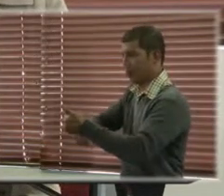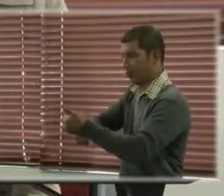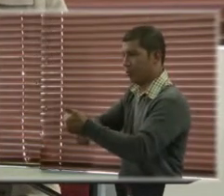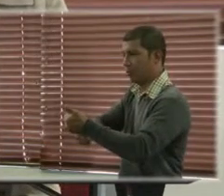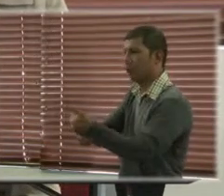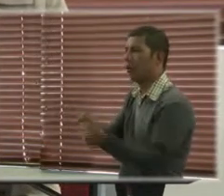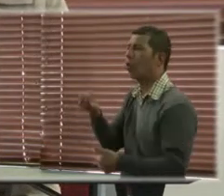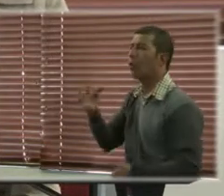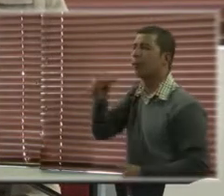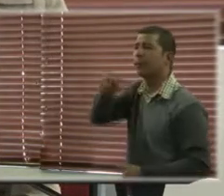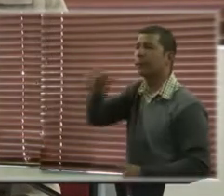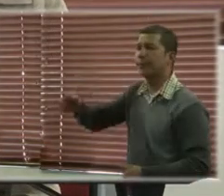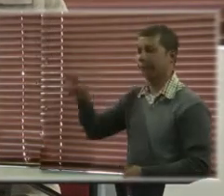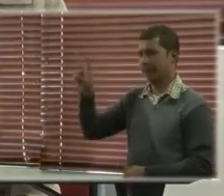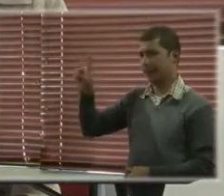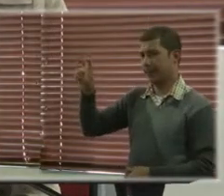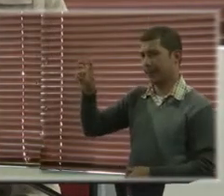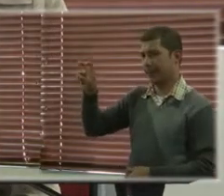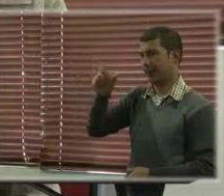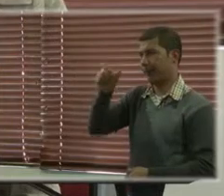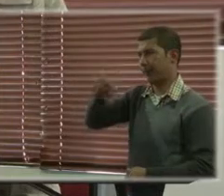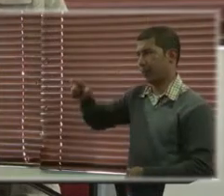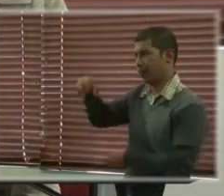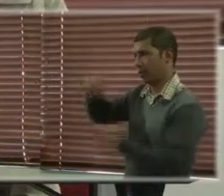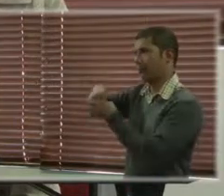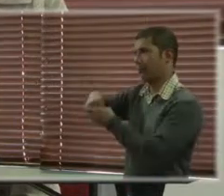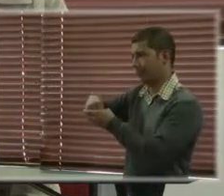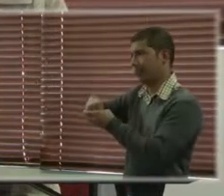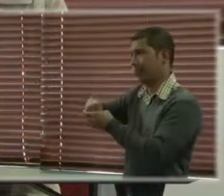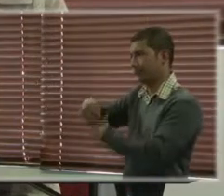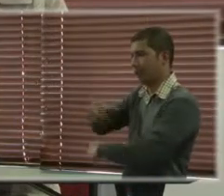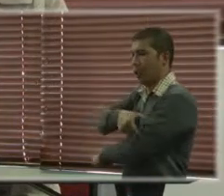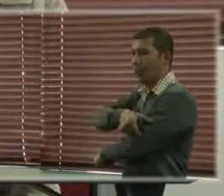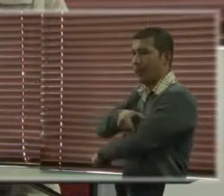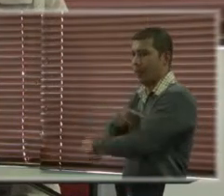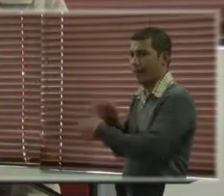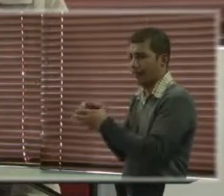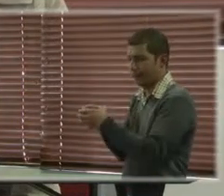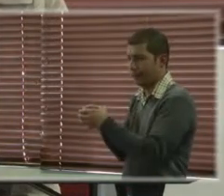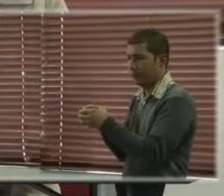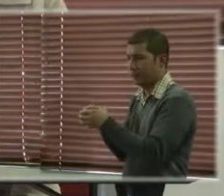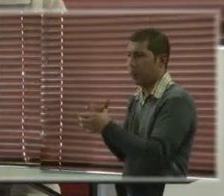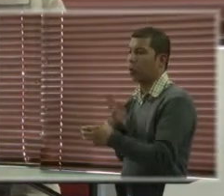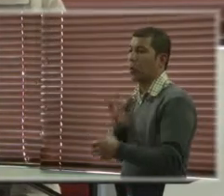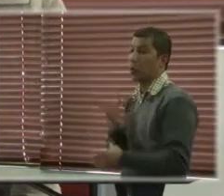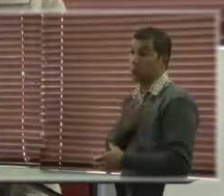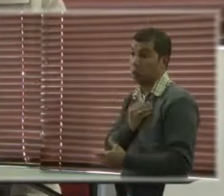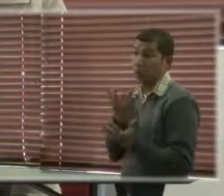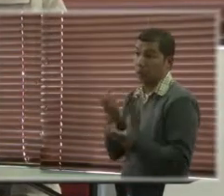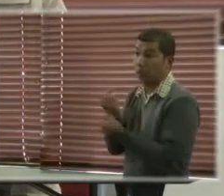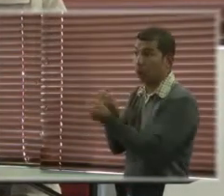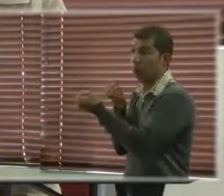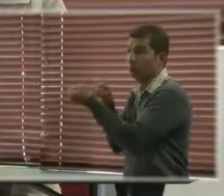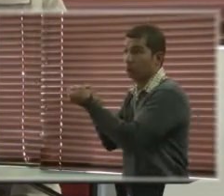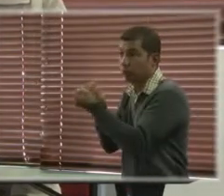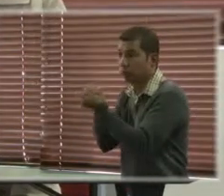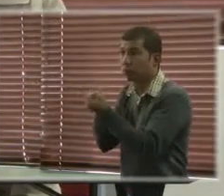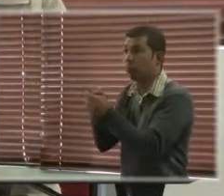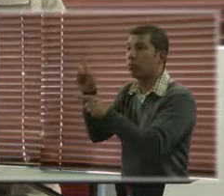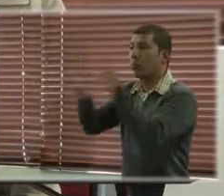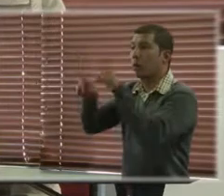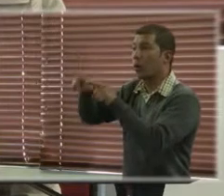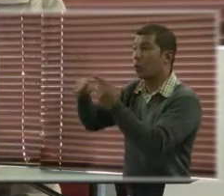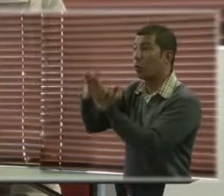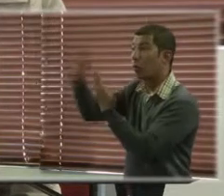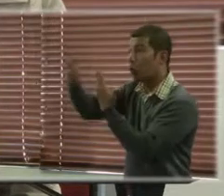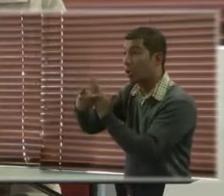siete personas, podemos apoyar concretamente algunos proyectos que deseen nuestro